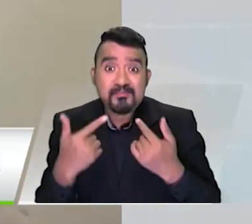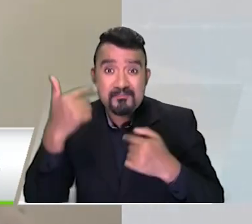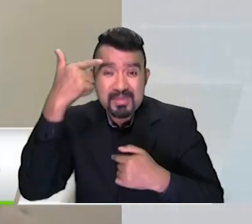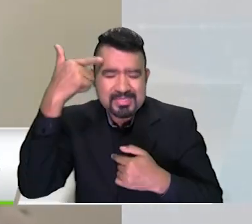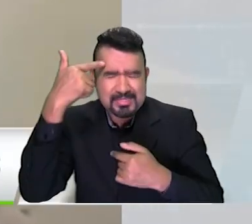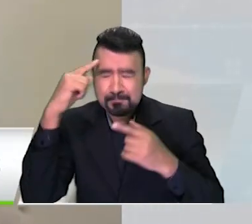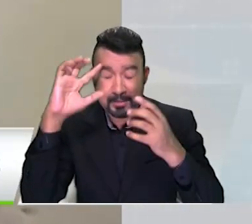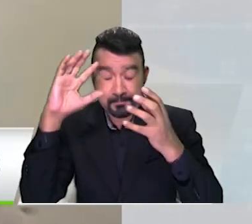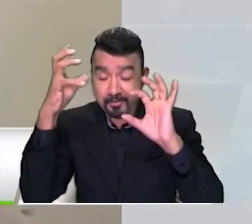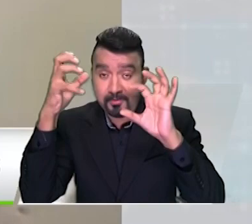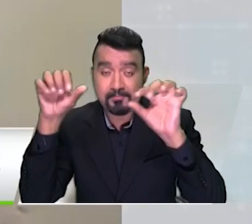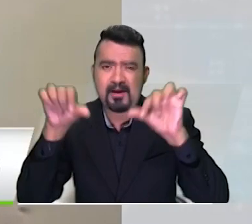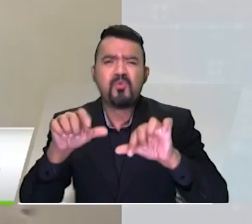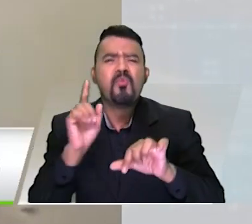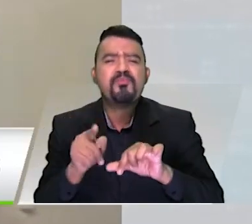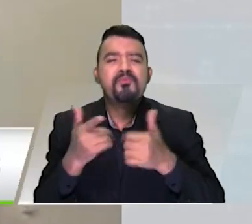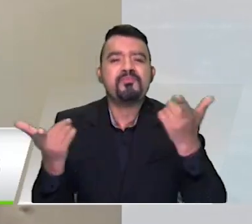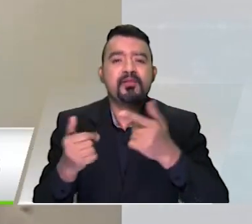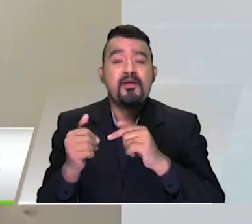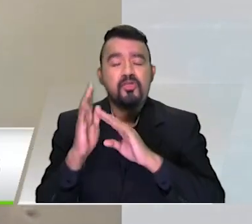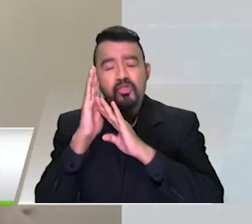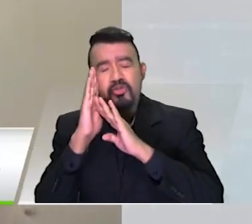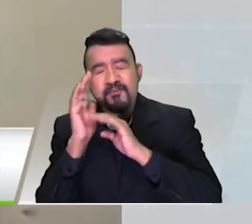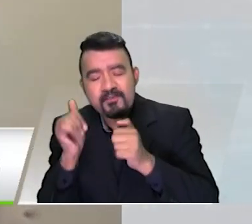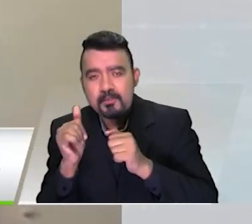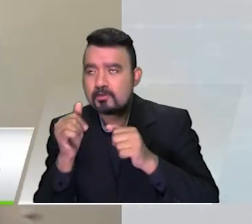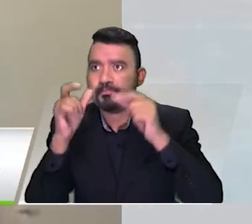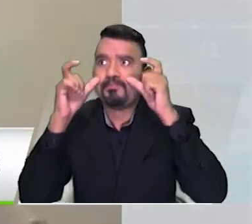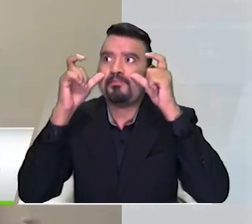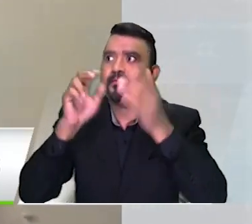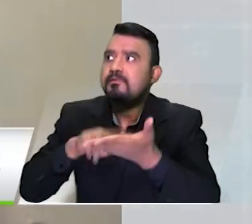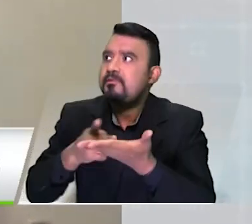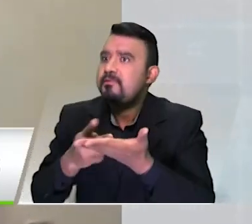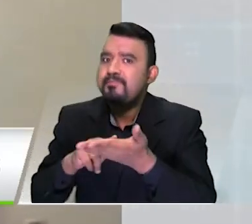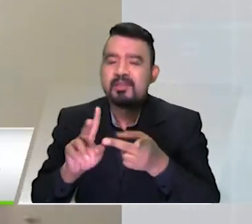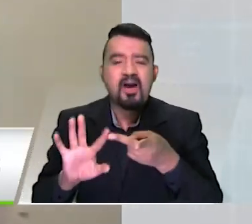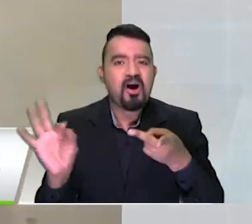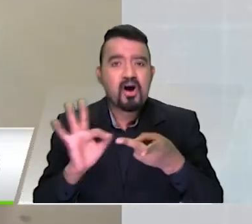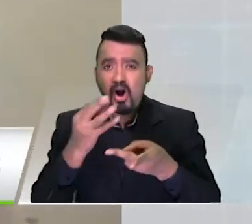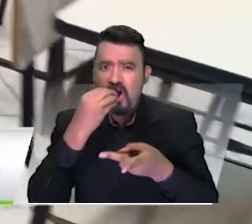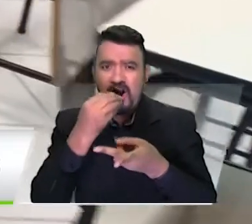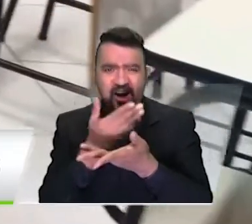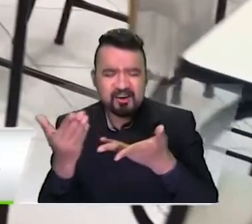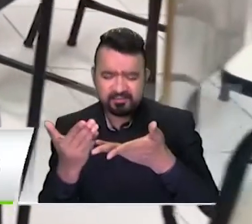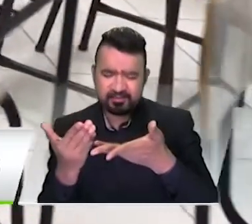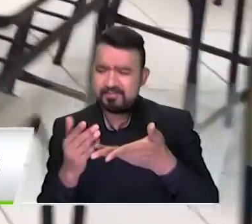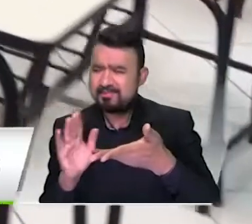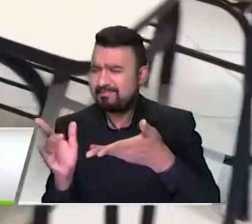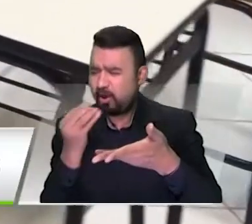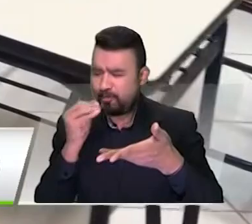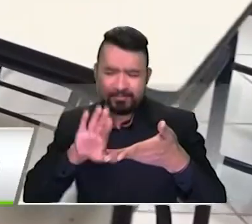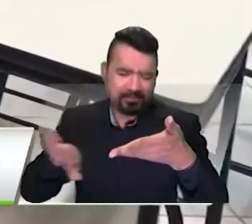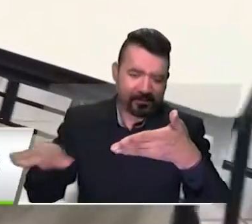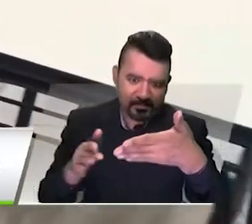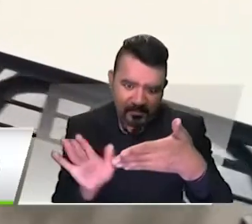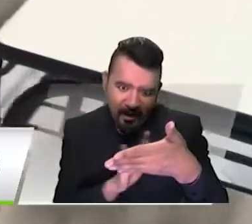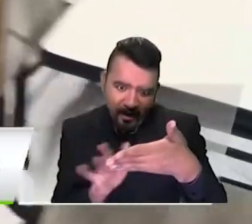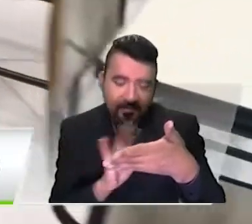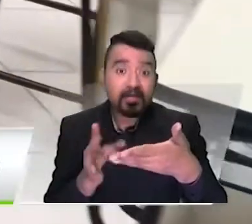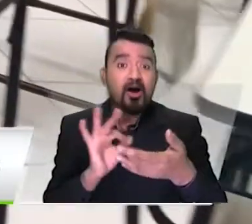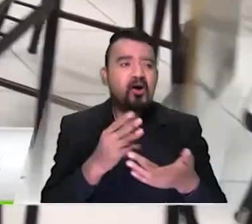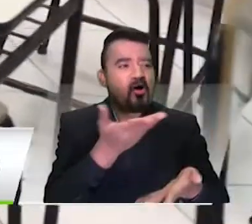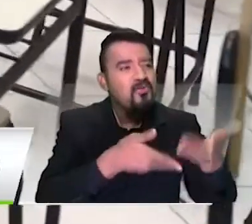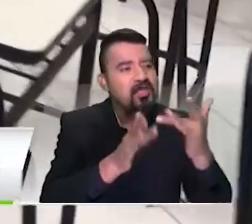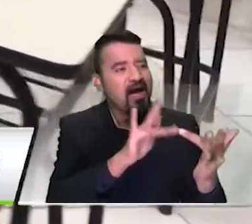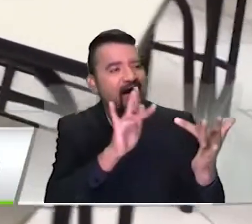alteraciones en el sueño, alteraciones en el apetito, en la socialización con sus pares. Ya solo falta la sanción presidencial.